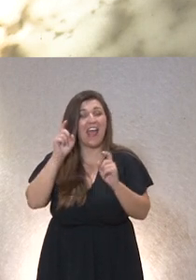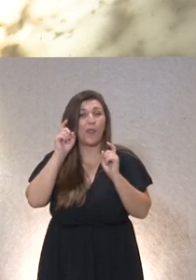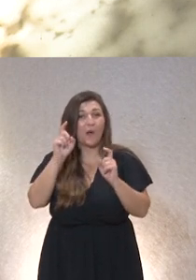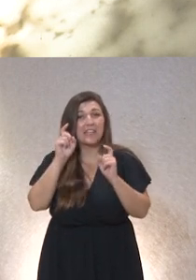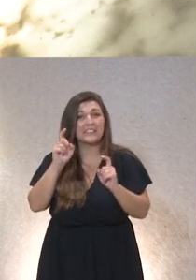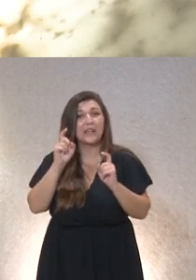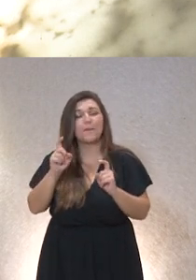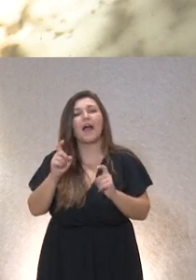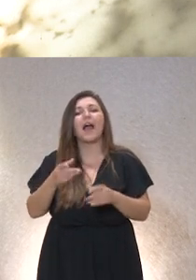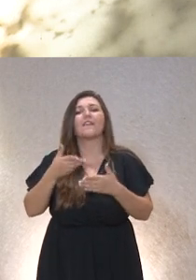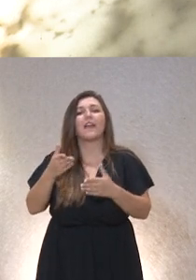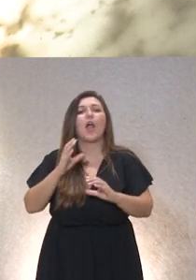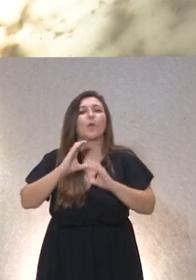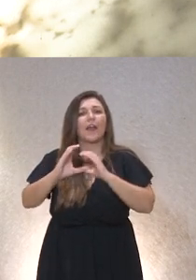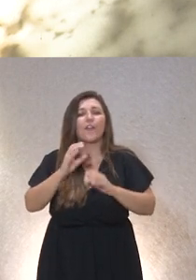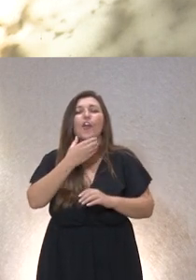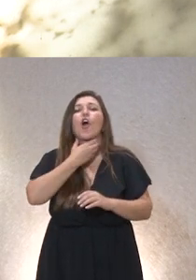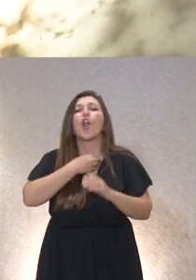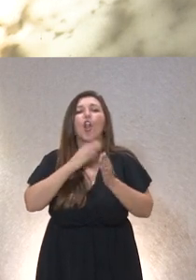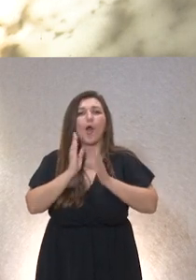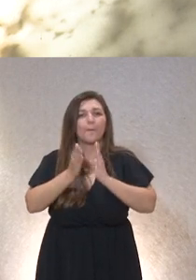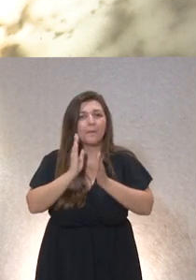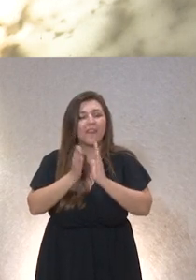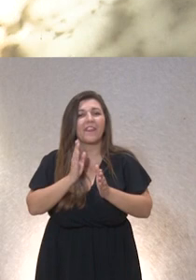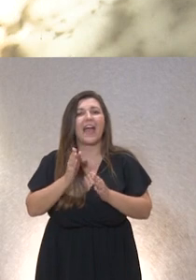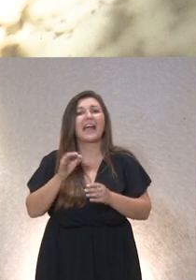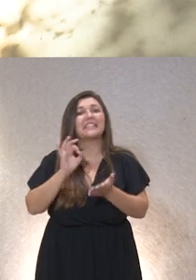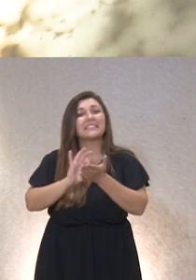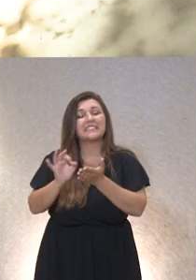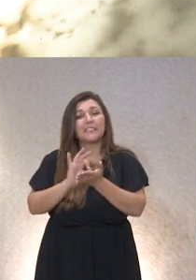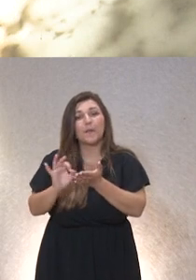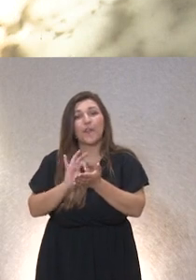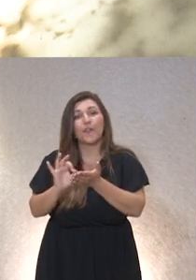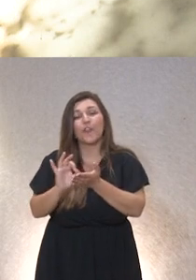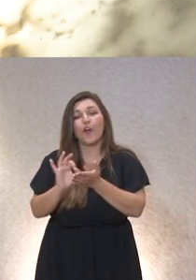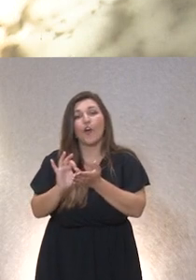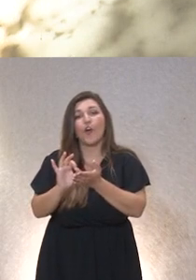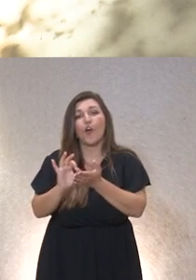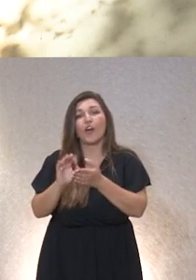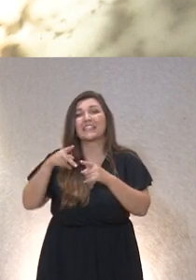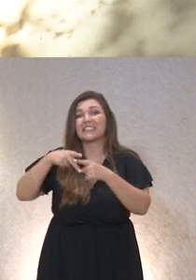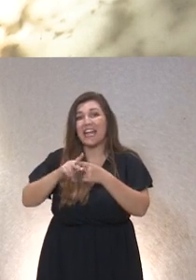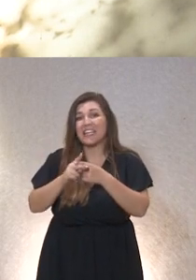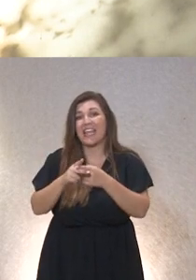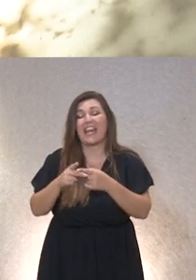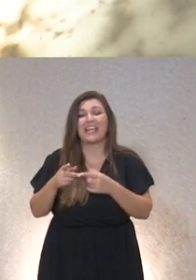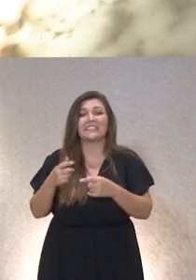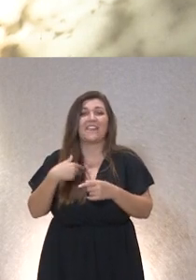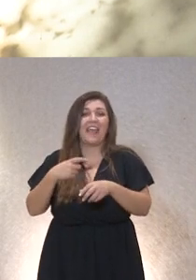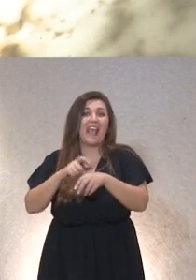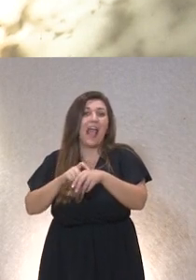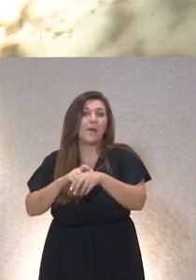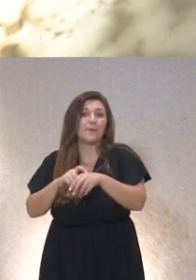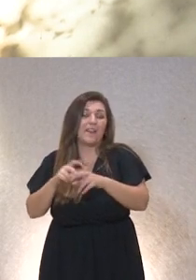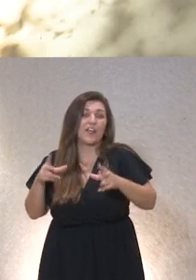intervención en la comunicación logopedia servicios también de talleres de habilidades sociales y de